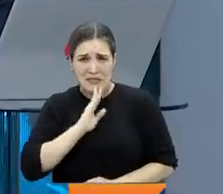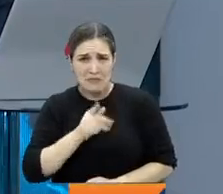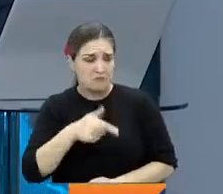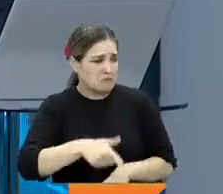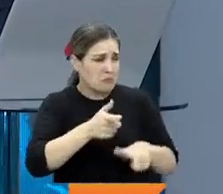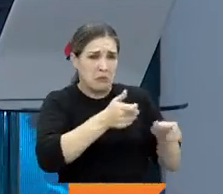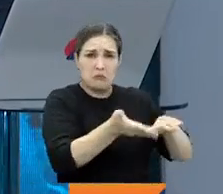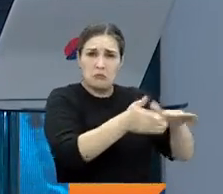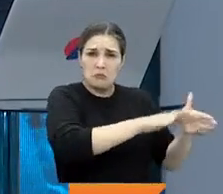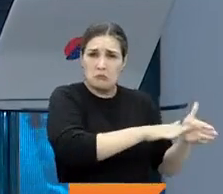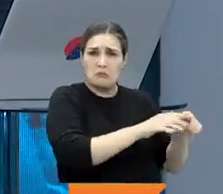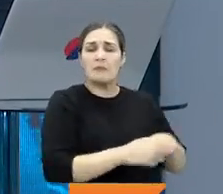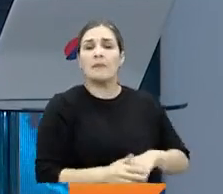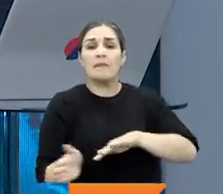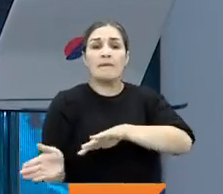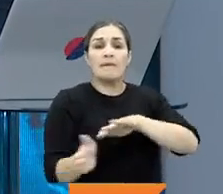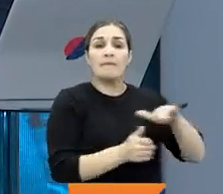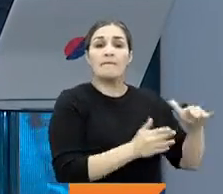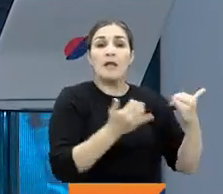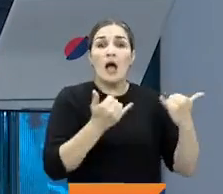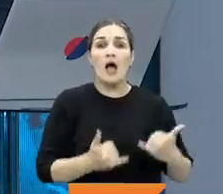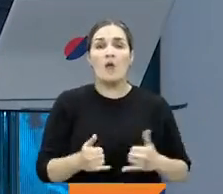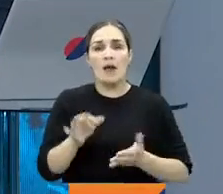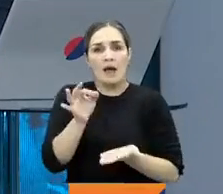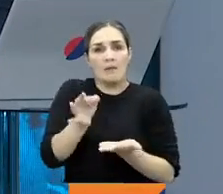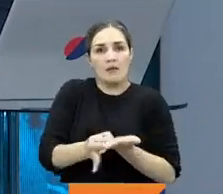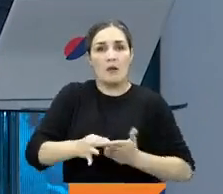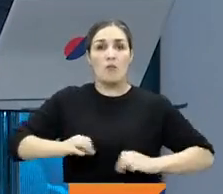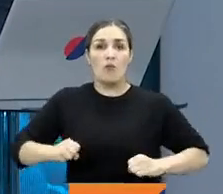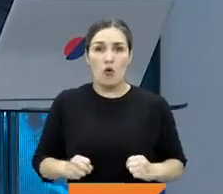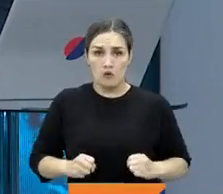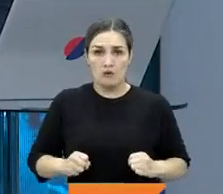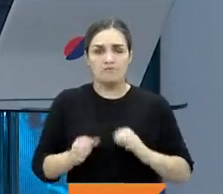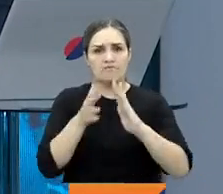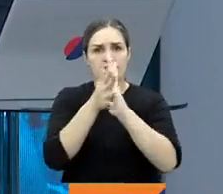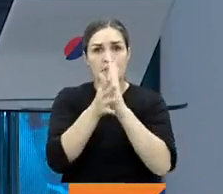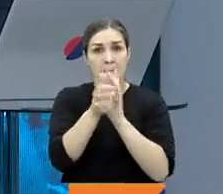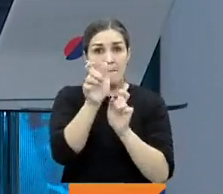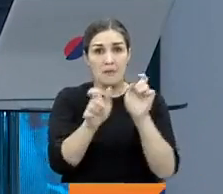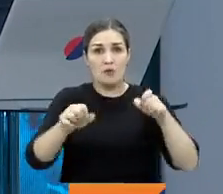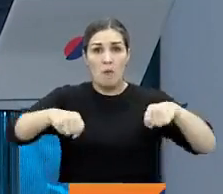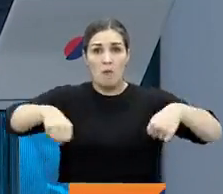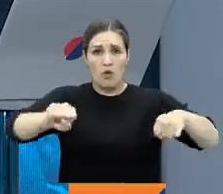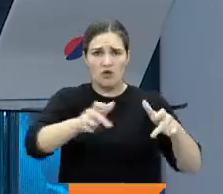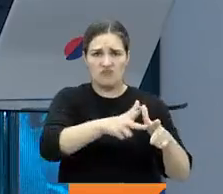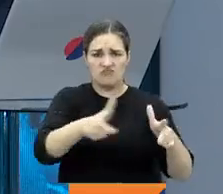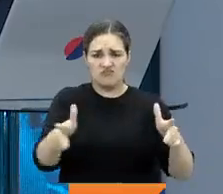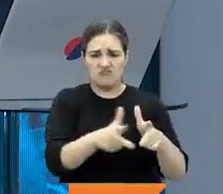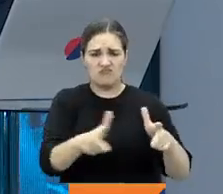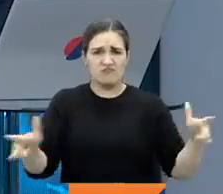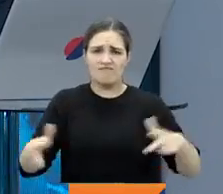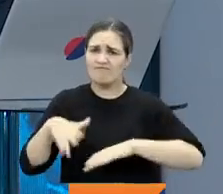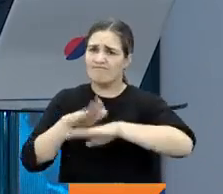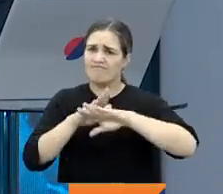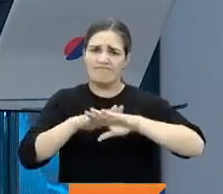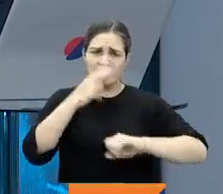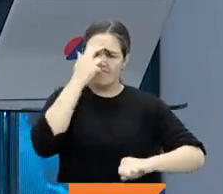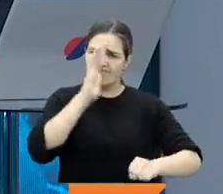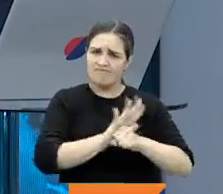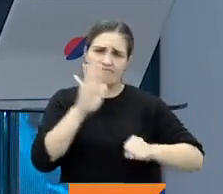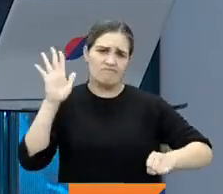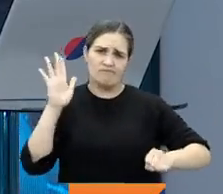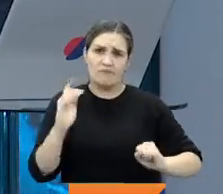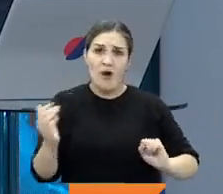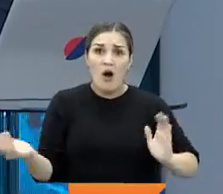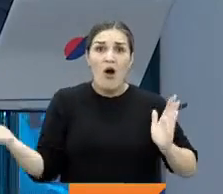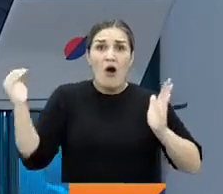Y de Antioquia nos vamos para la capital del país porque los motociclistas anuncian de nuevo protestas por extensión del decreto que prohíbe